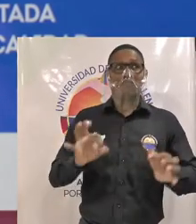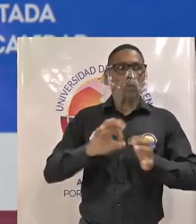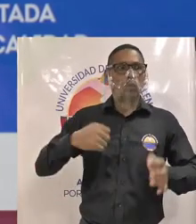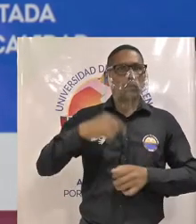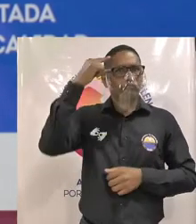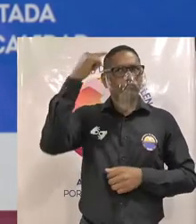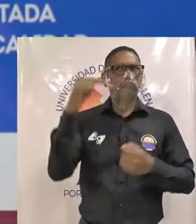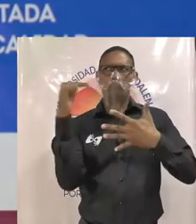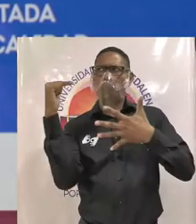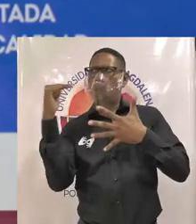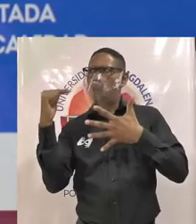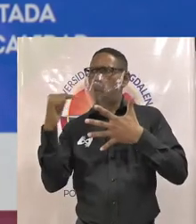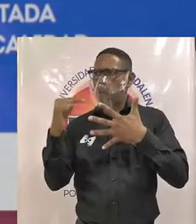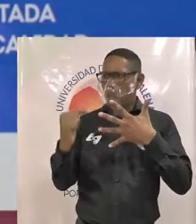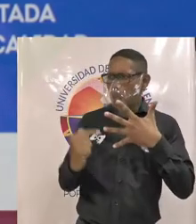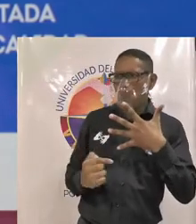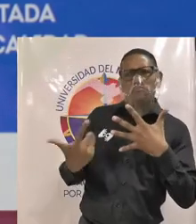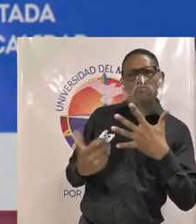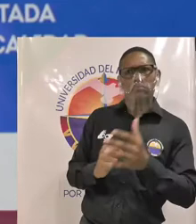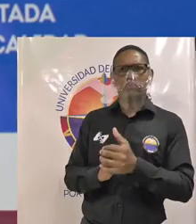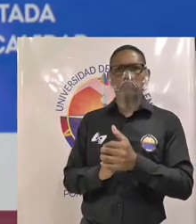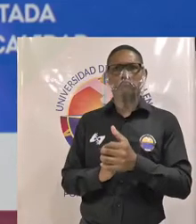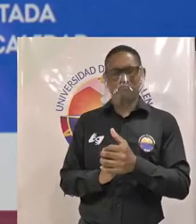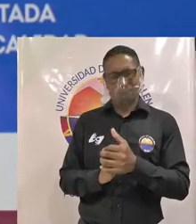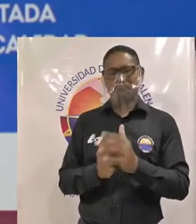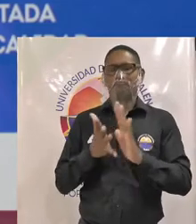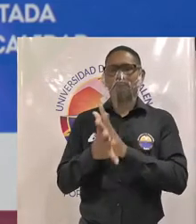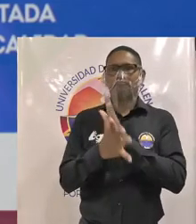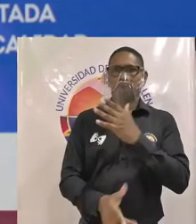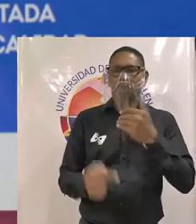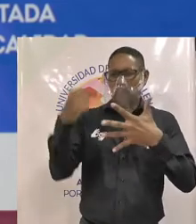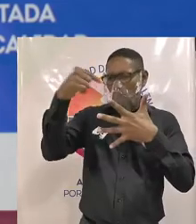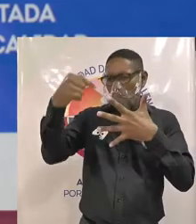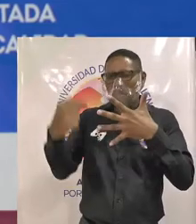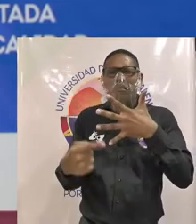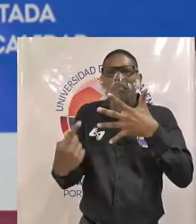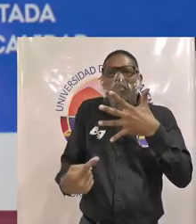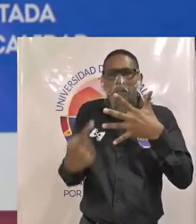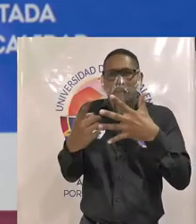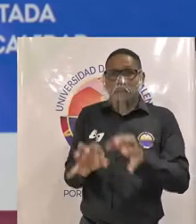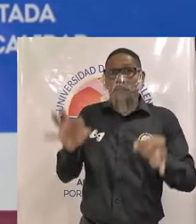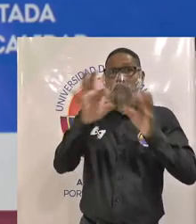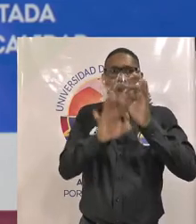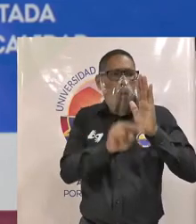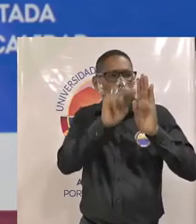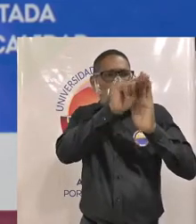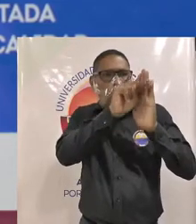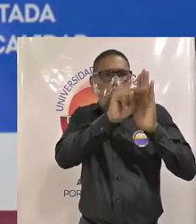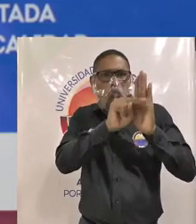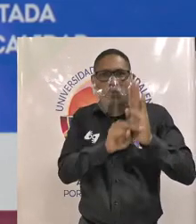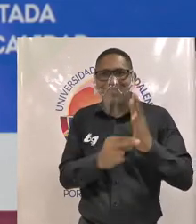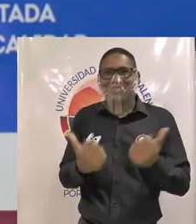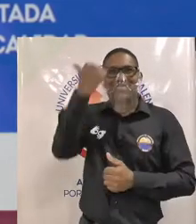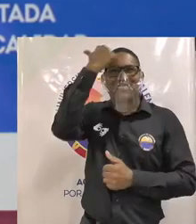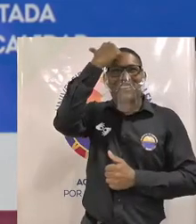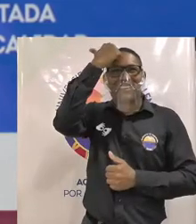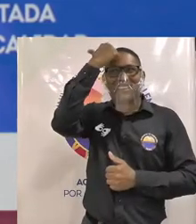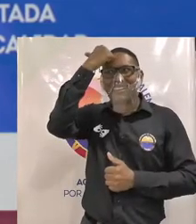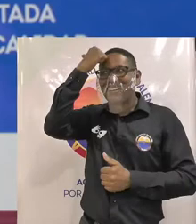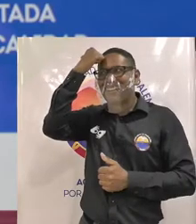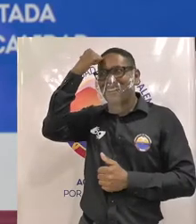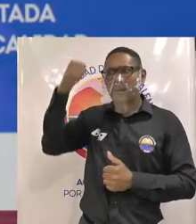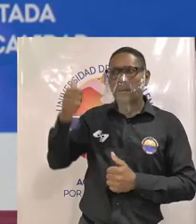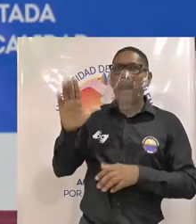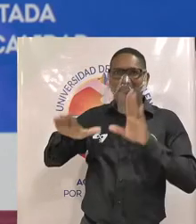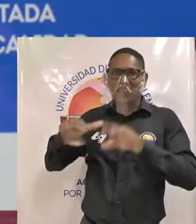algunos aspectos como revisar la normativa que hoy tienen los profesores catedráticos y